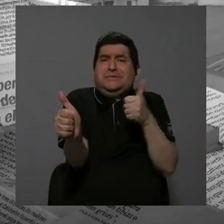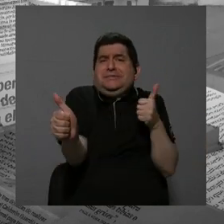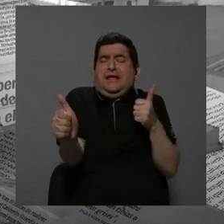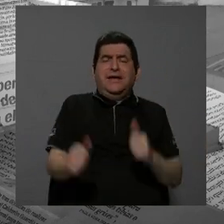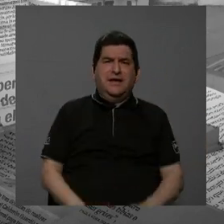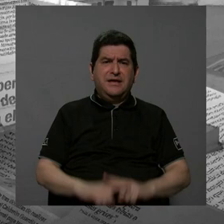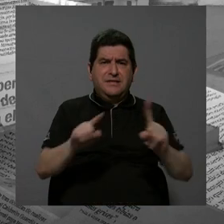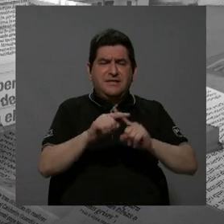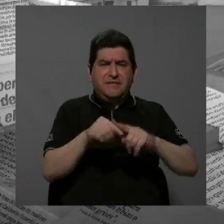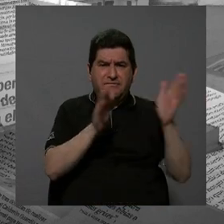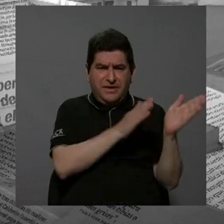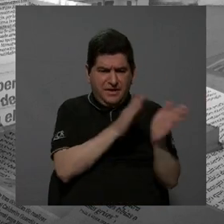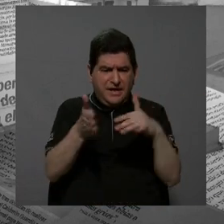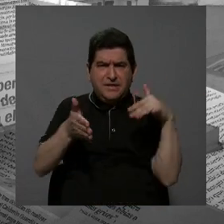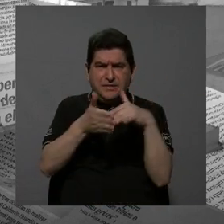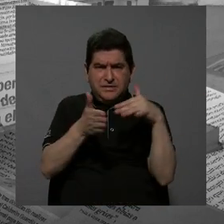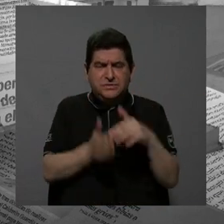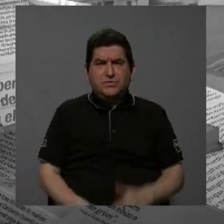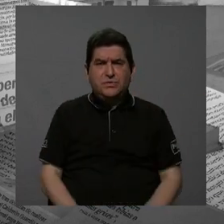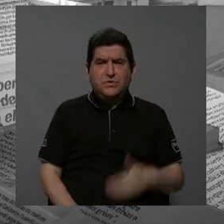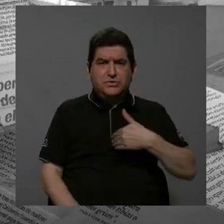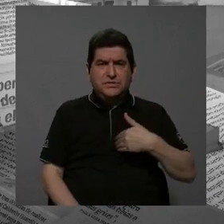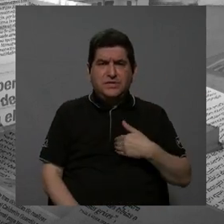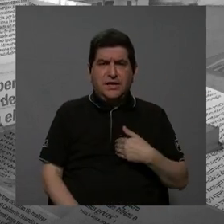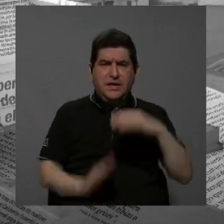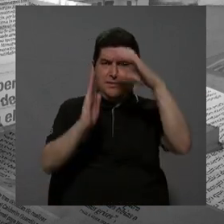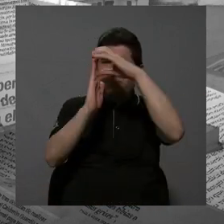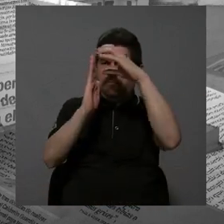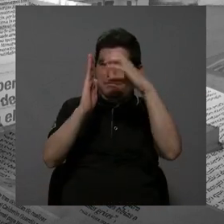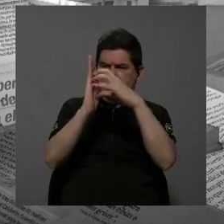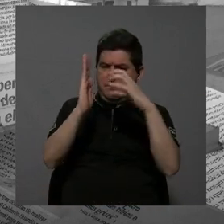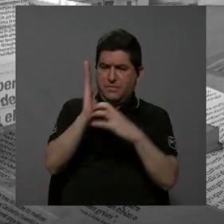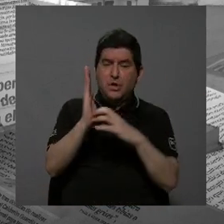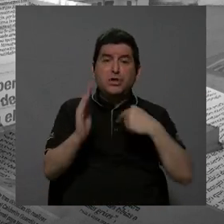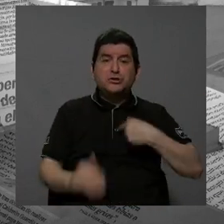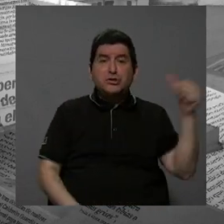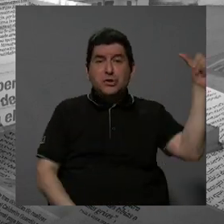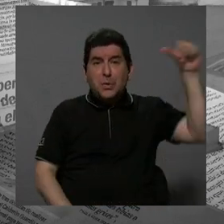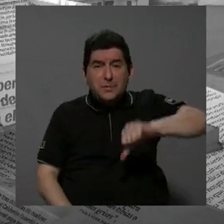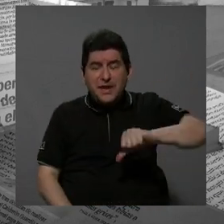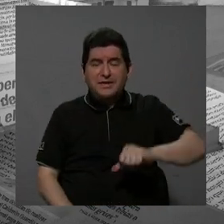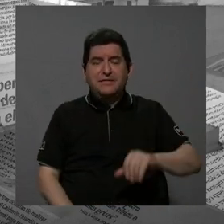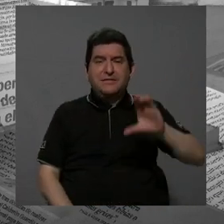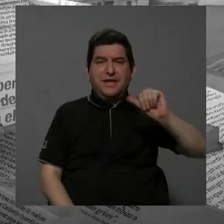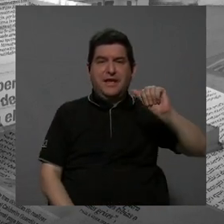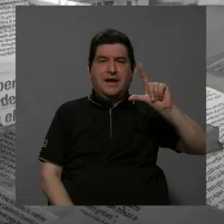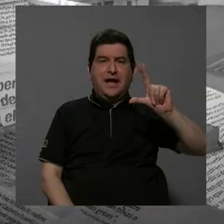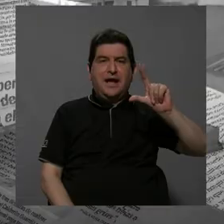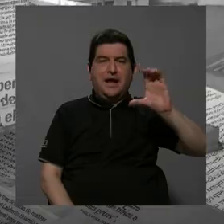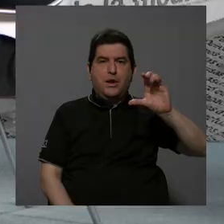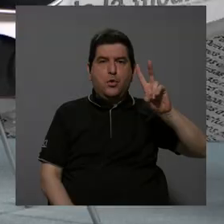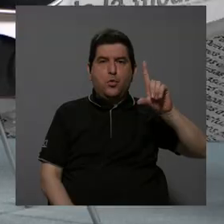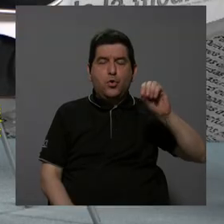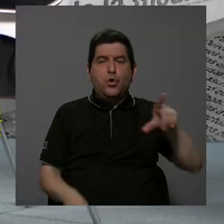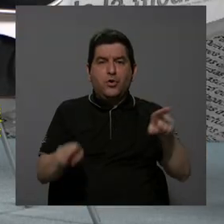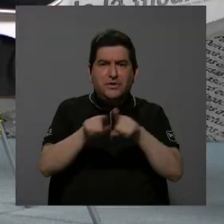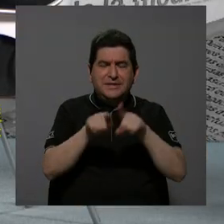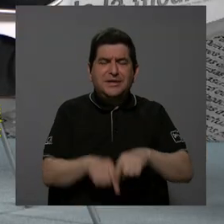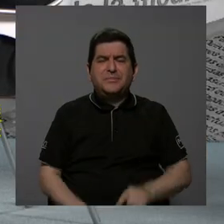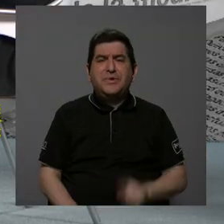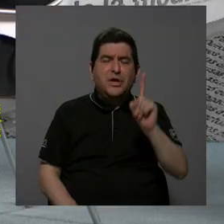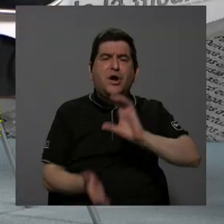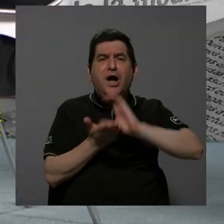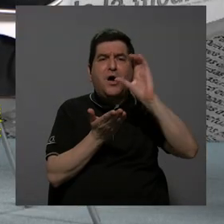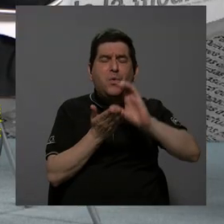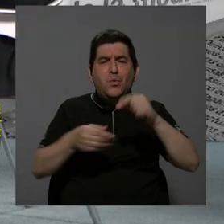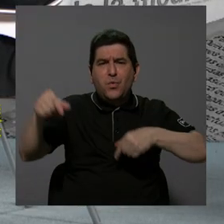Muchos planes de estudio están armados como por bloques. Entonces, si perdí cálculo o perdí un curso de química, ya no puedo avanzar en